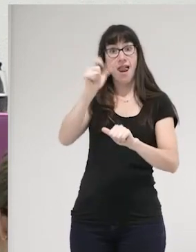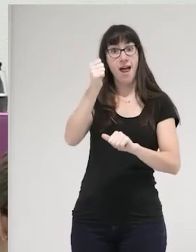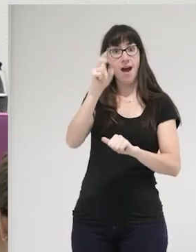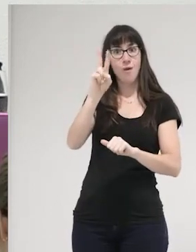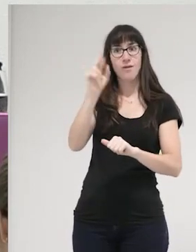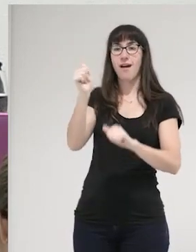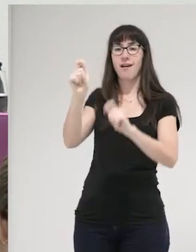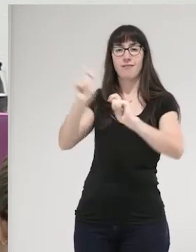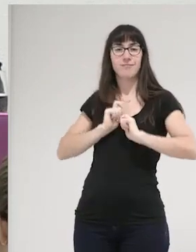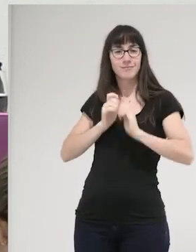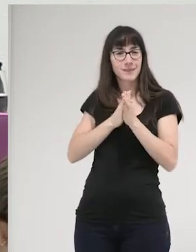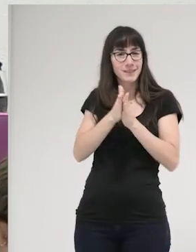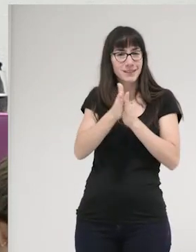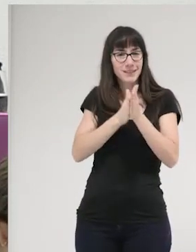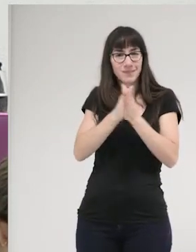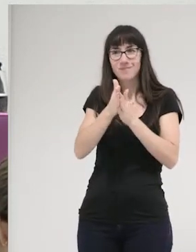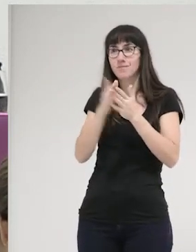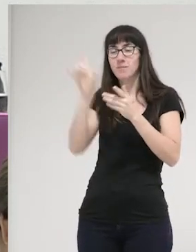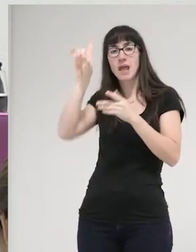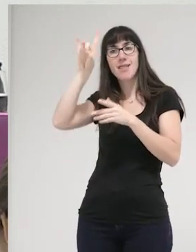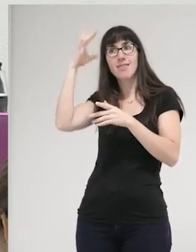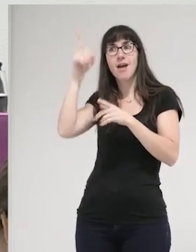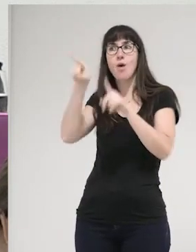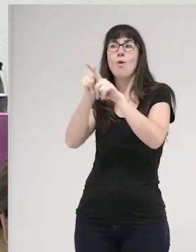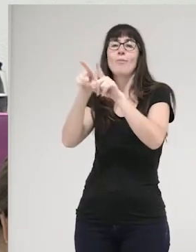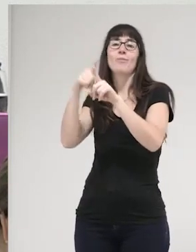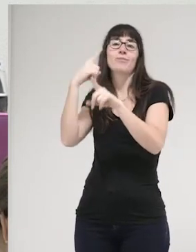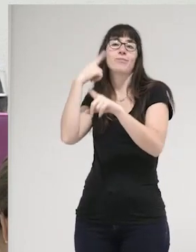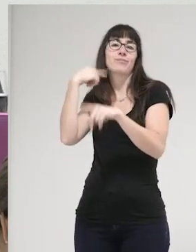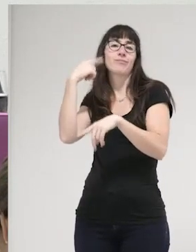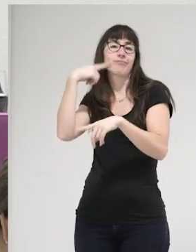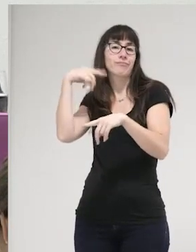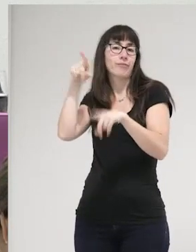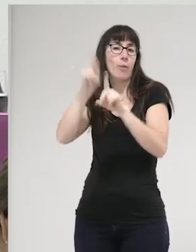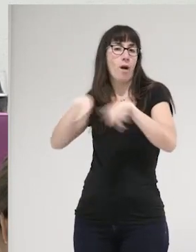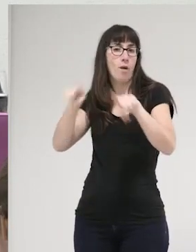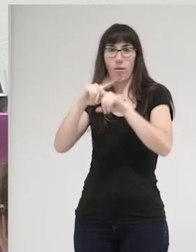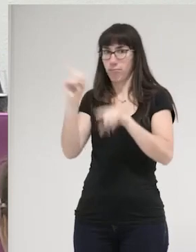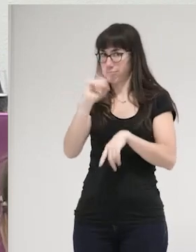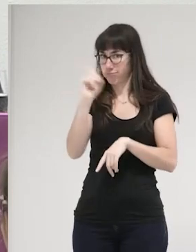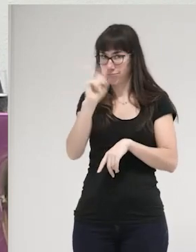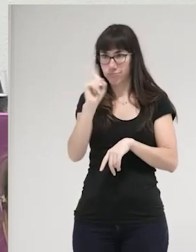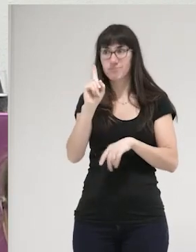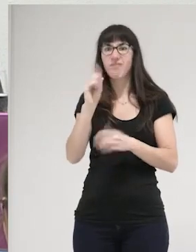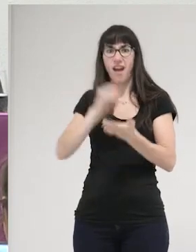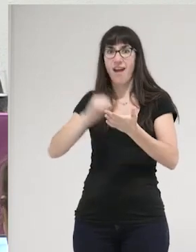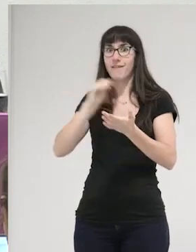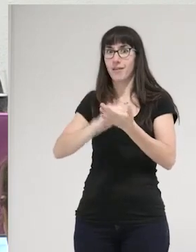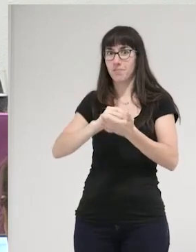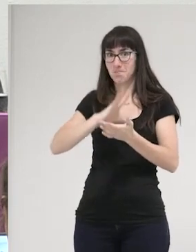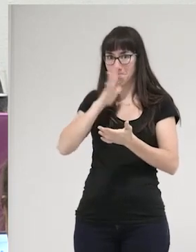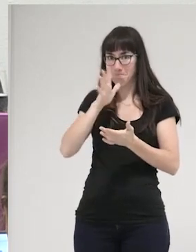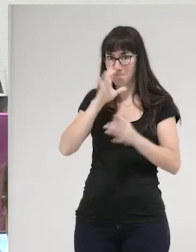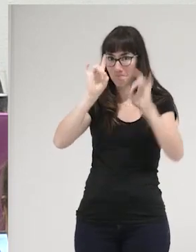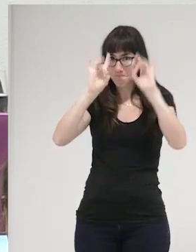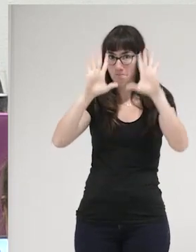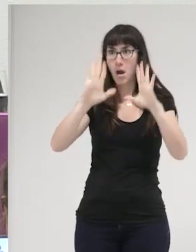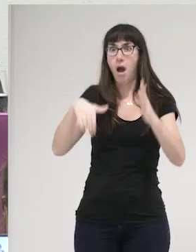por sus ideas nada tópicas ni convencionales, a menudo sorprendentes, incluso